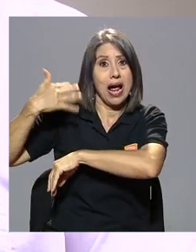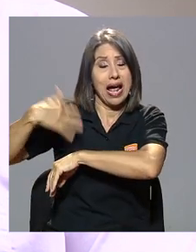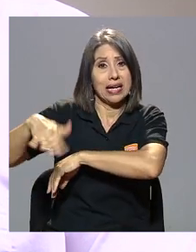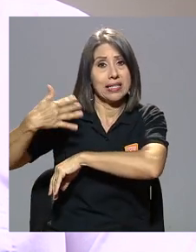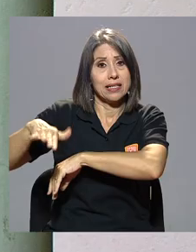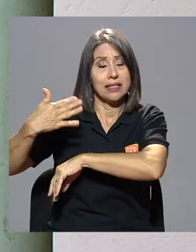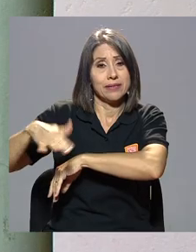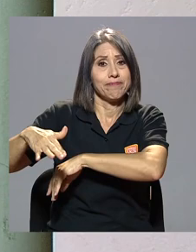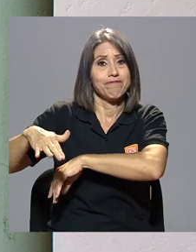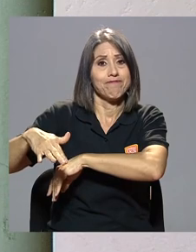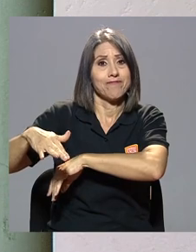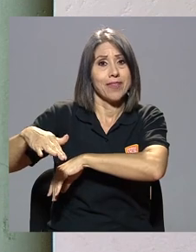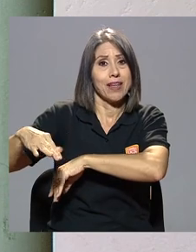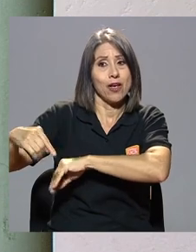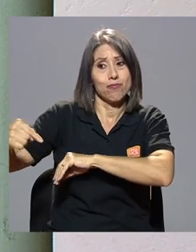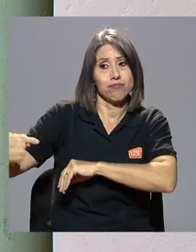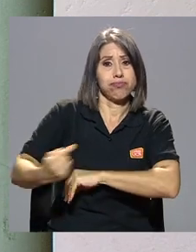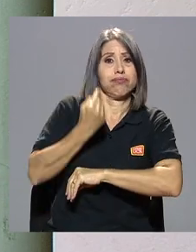organización